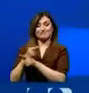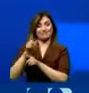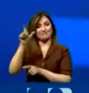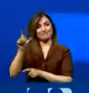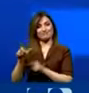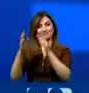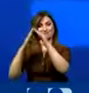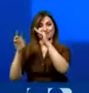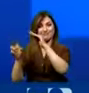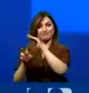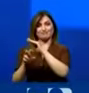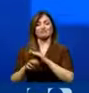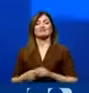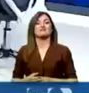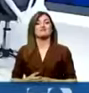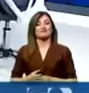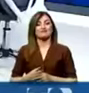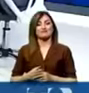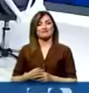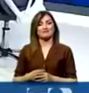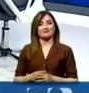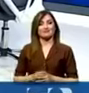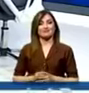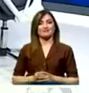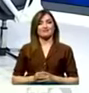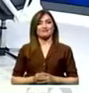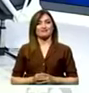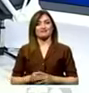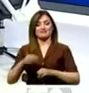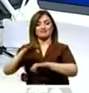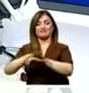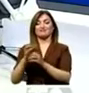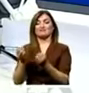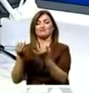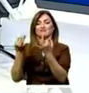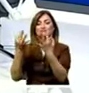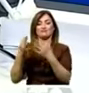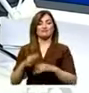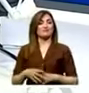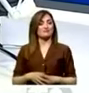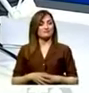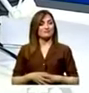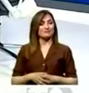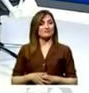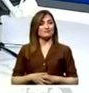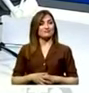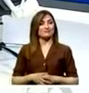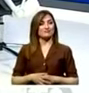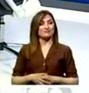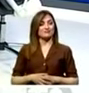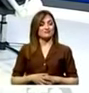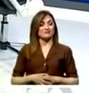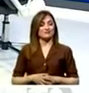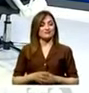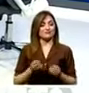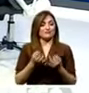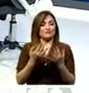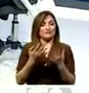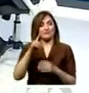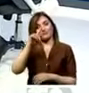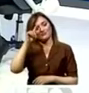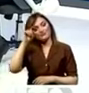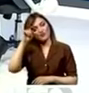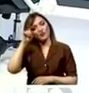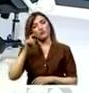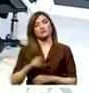que están sometidas a un régimen de carácter especial. ¿Cuántos billetes vienen? Entonces, no quiero darte una cifra en este momento porque no recuerdo... Pero van a